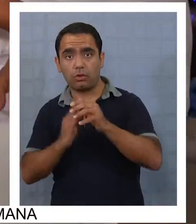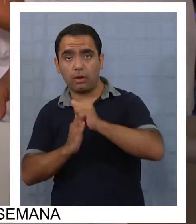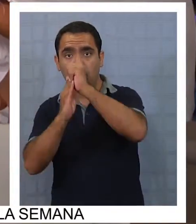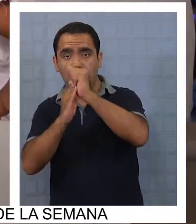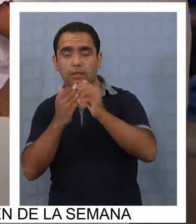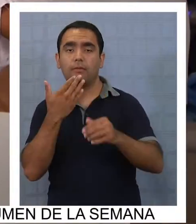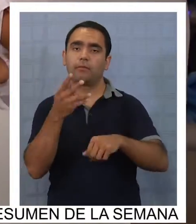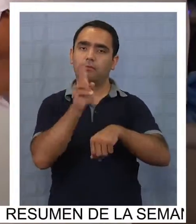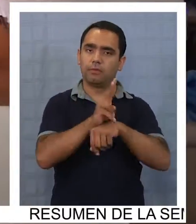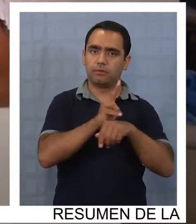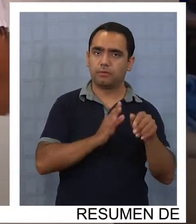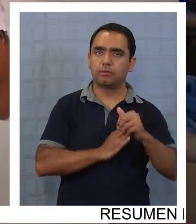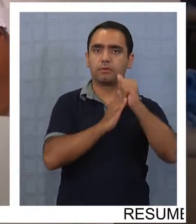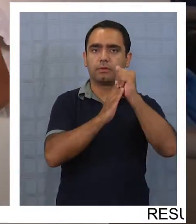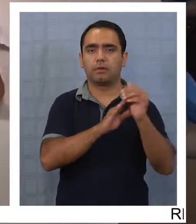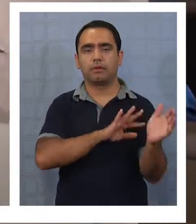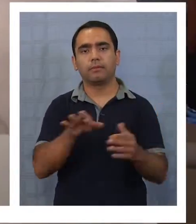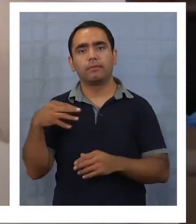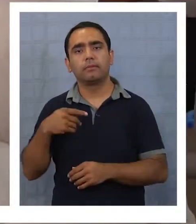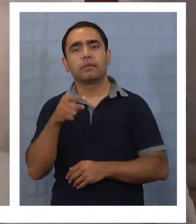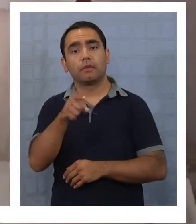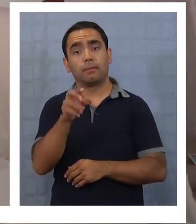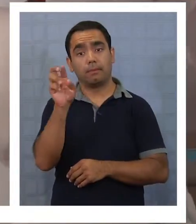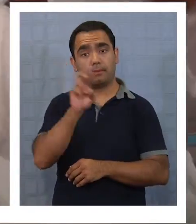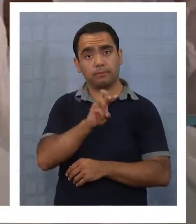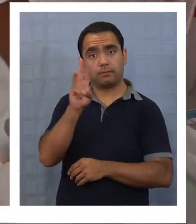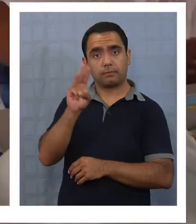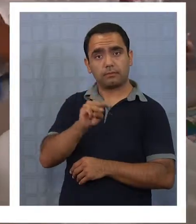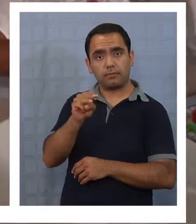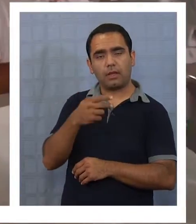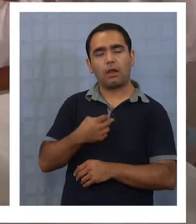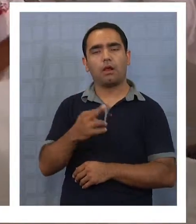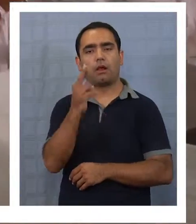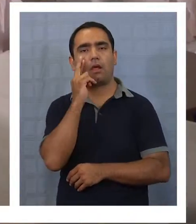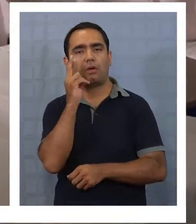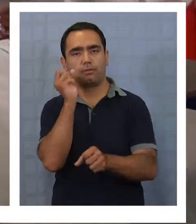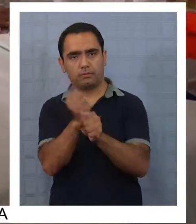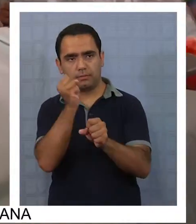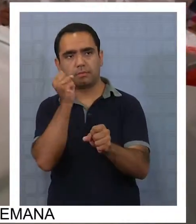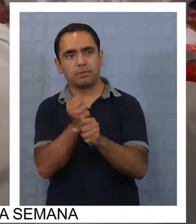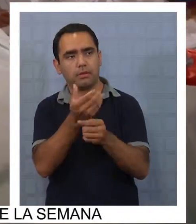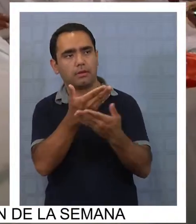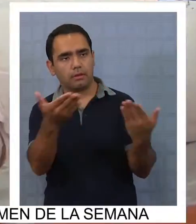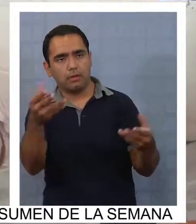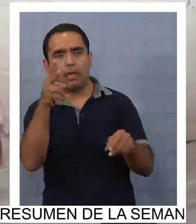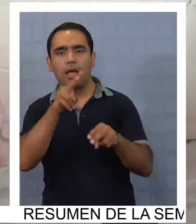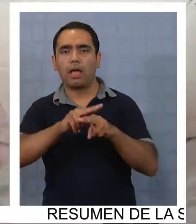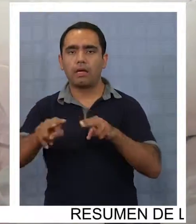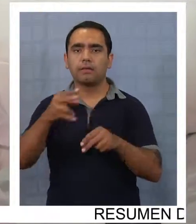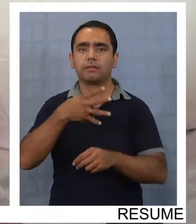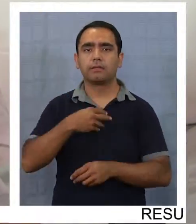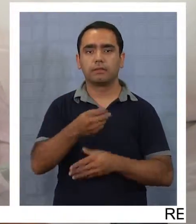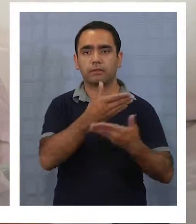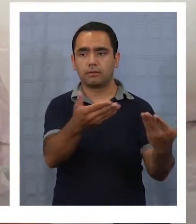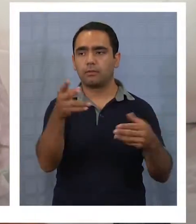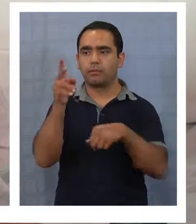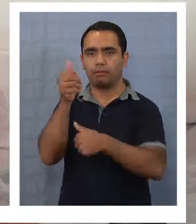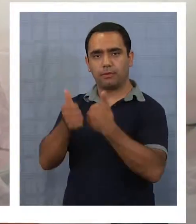Los padres de los pequeños hospitalizados reconocen el trabajo que realizan con sus hijos estos